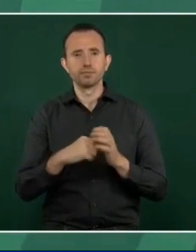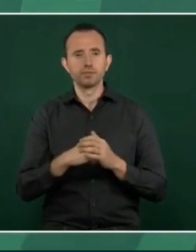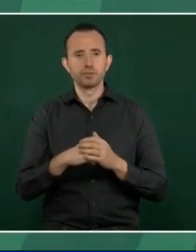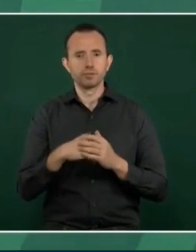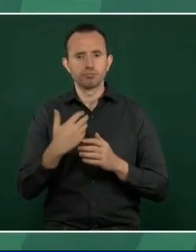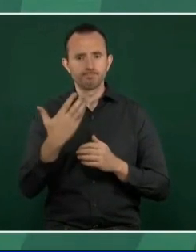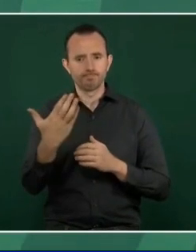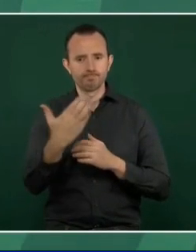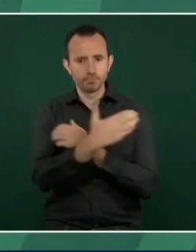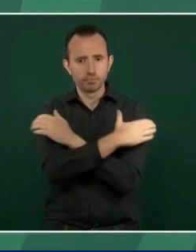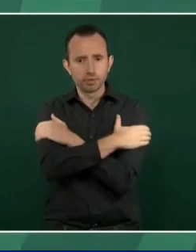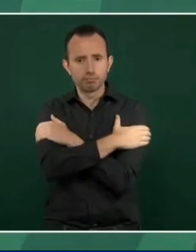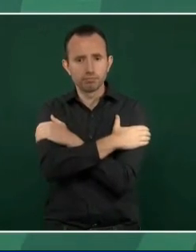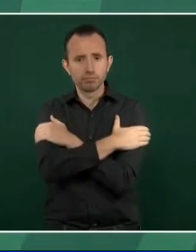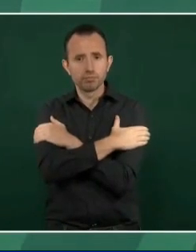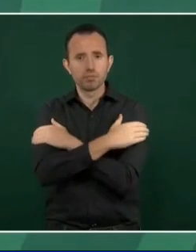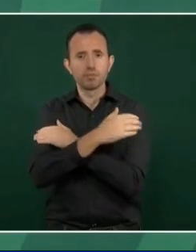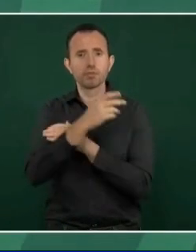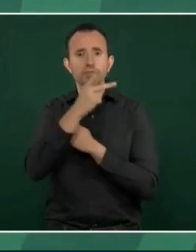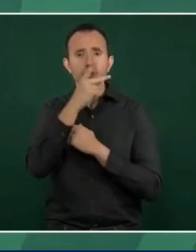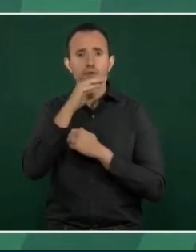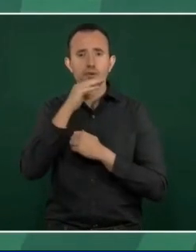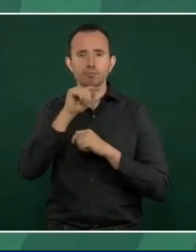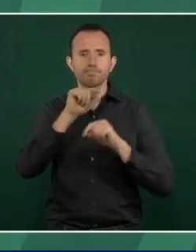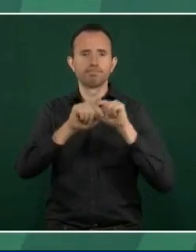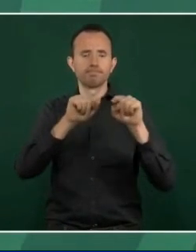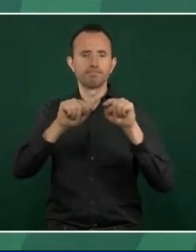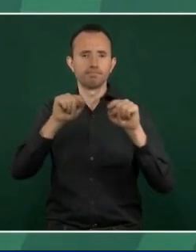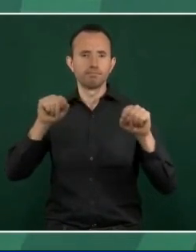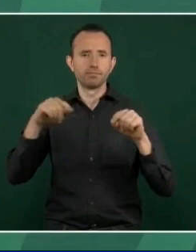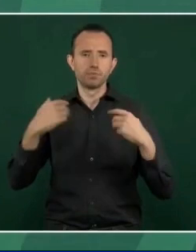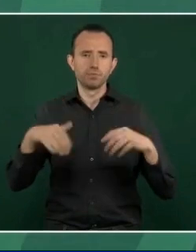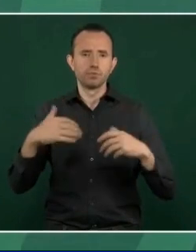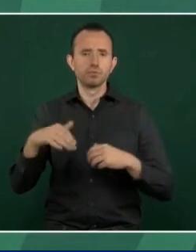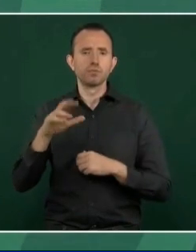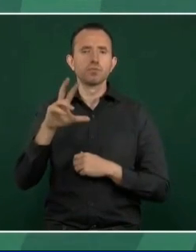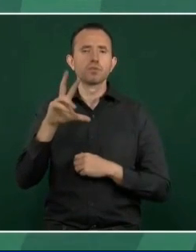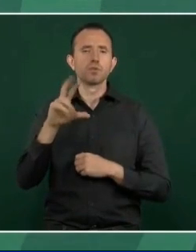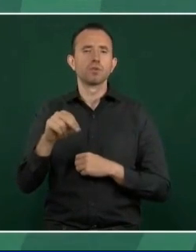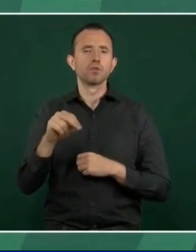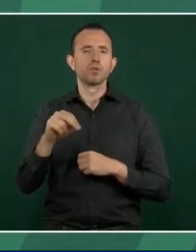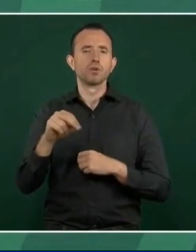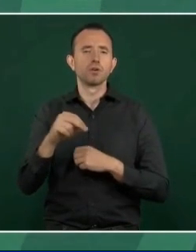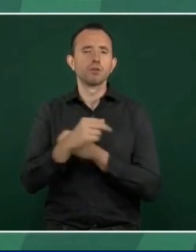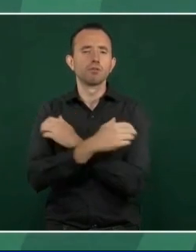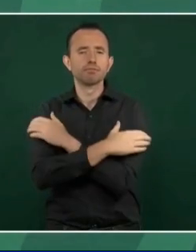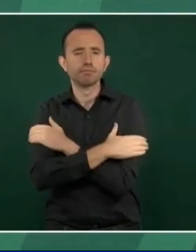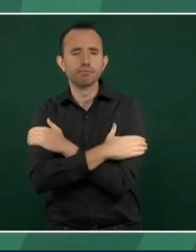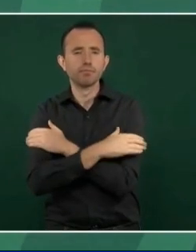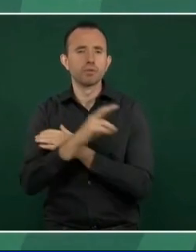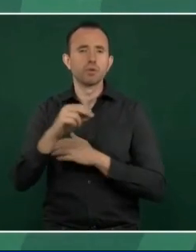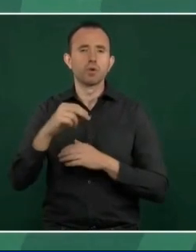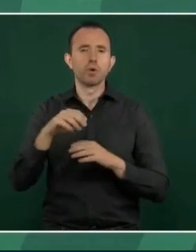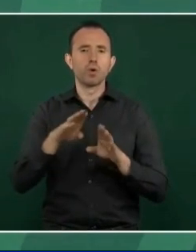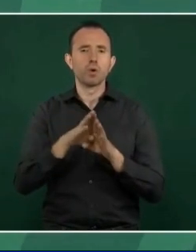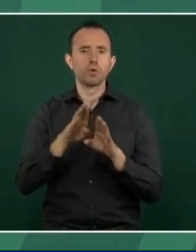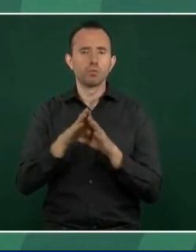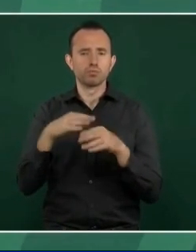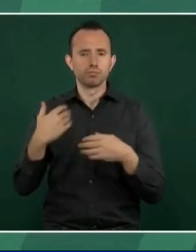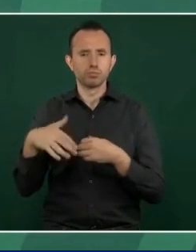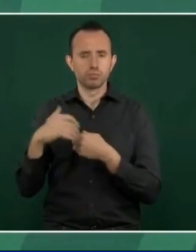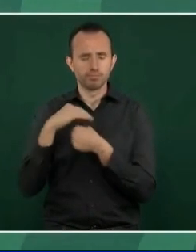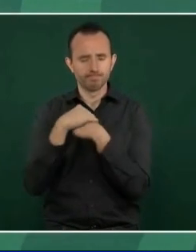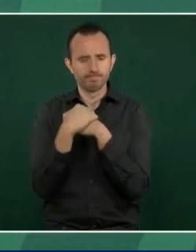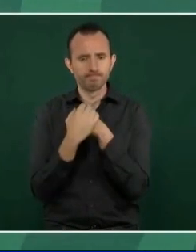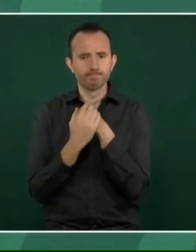no así de manera directa, pero sí les expresé